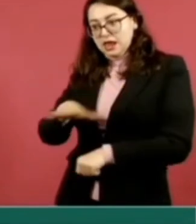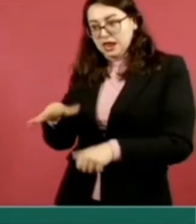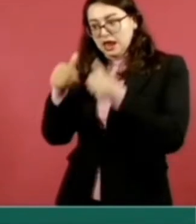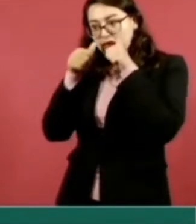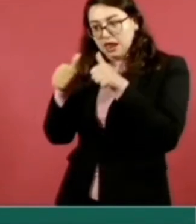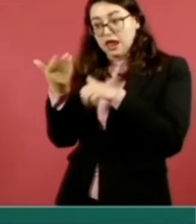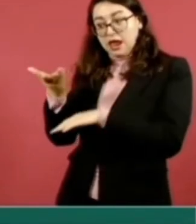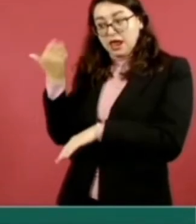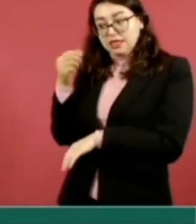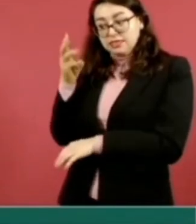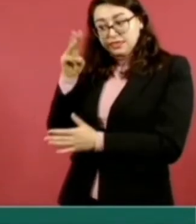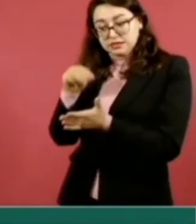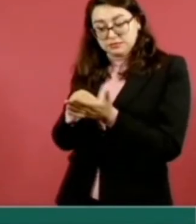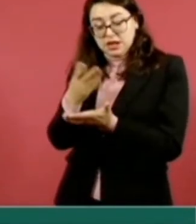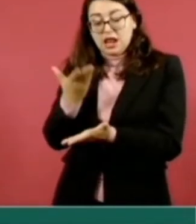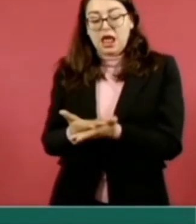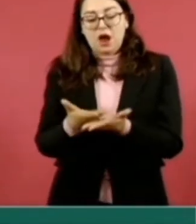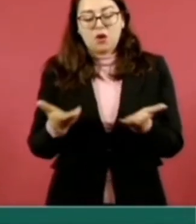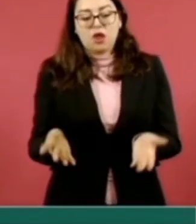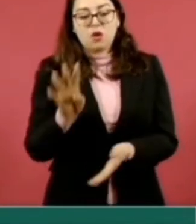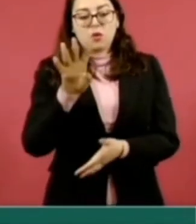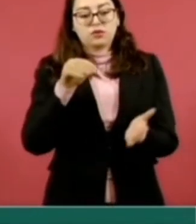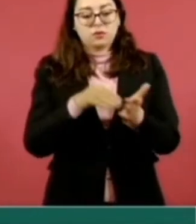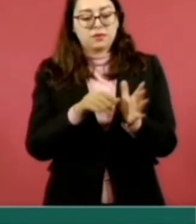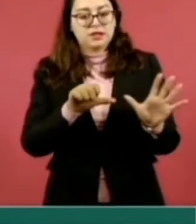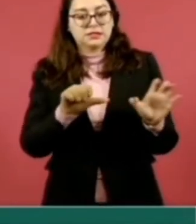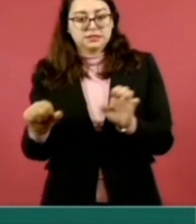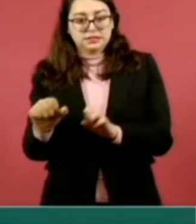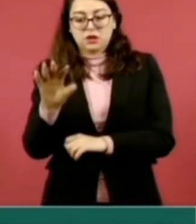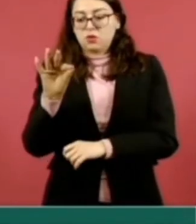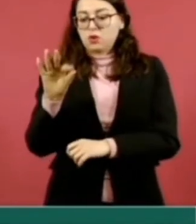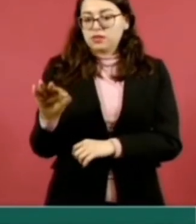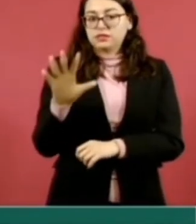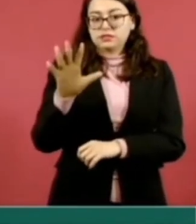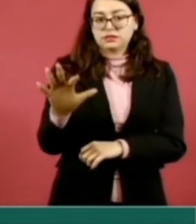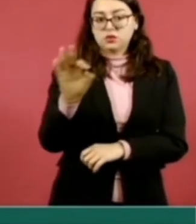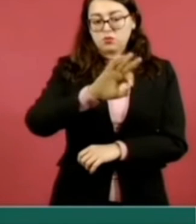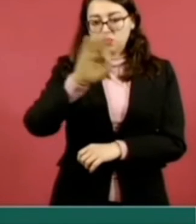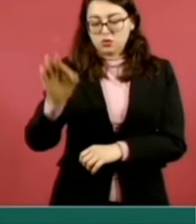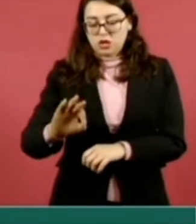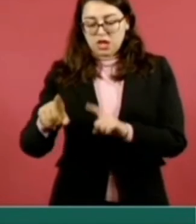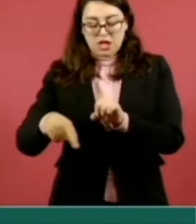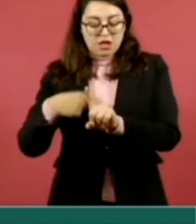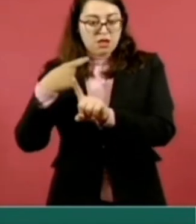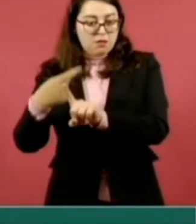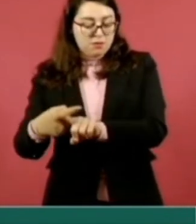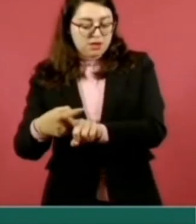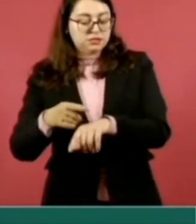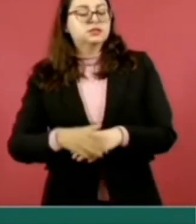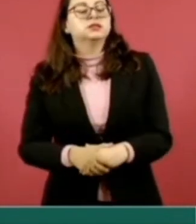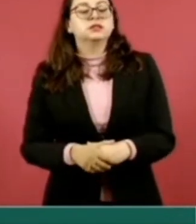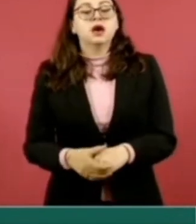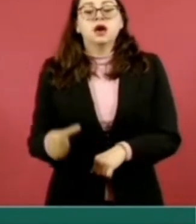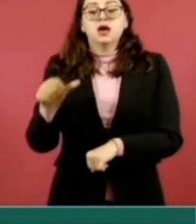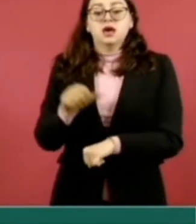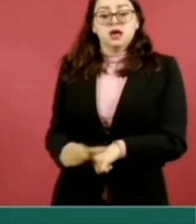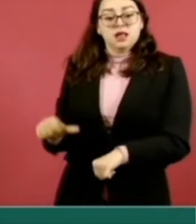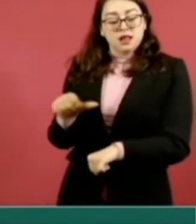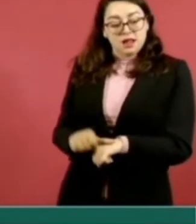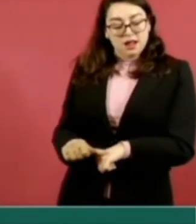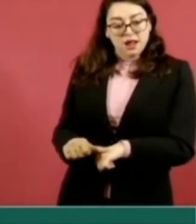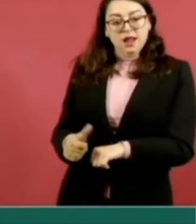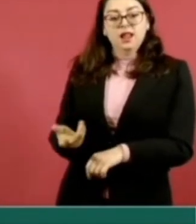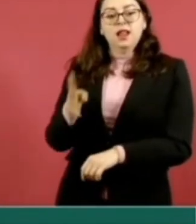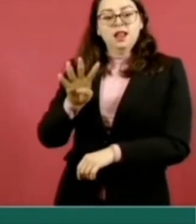157 a 4 mil 609, es un incremento del 45 por ciento en la consulta de medicina familiar. Y las cirugías tuvieron un